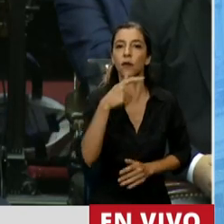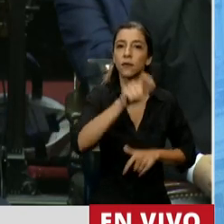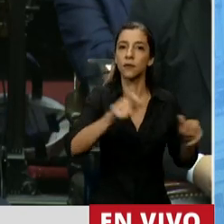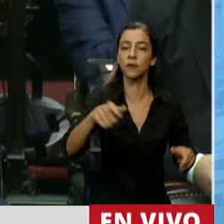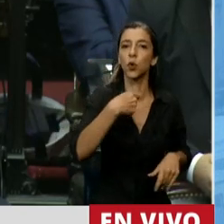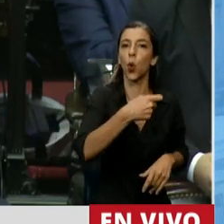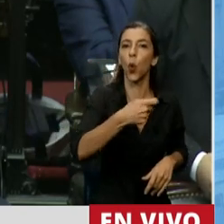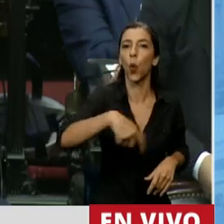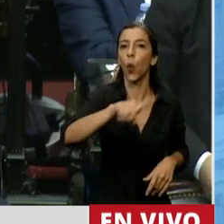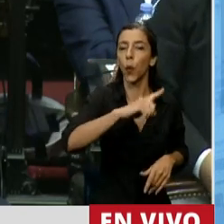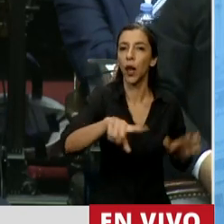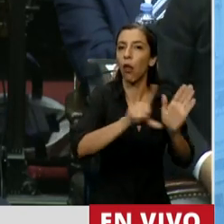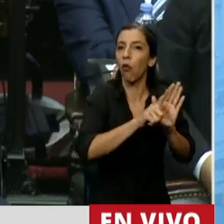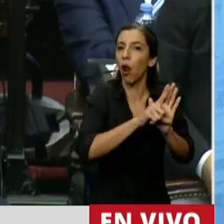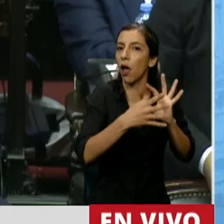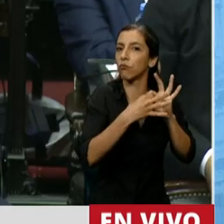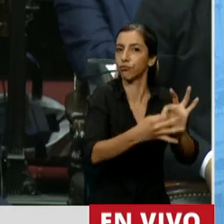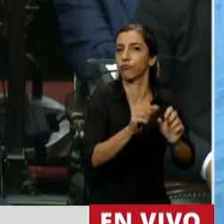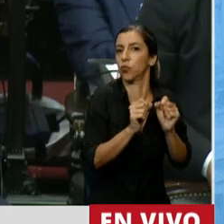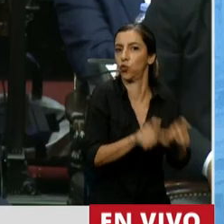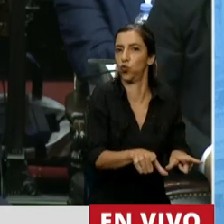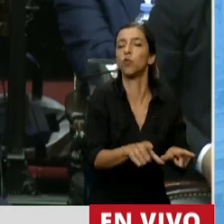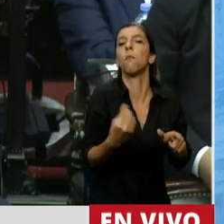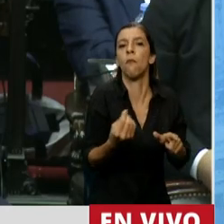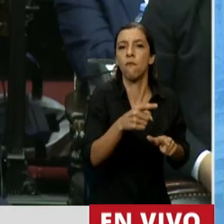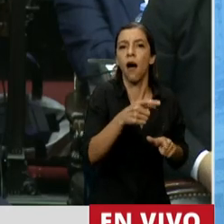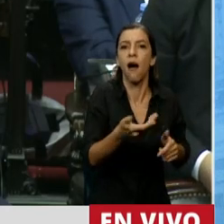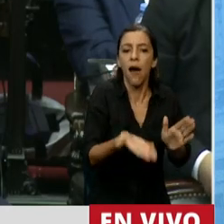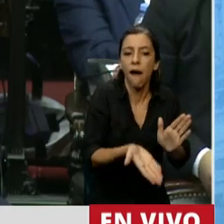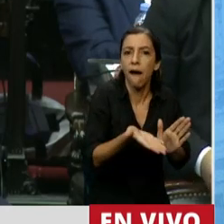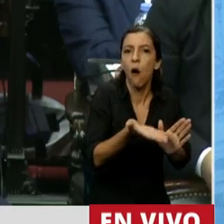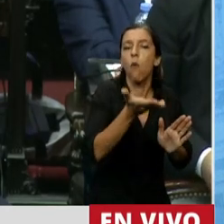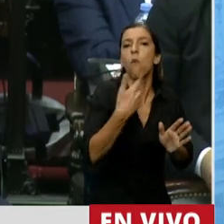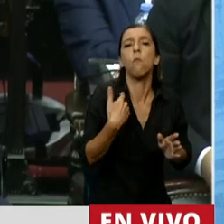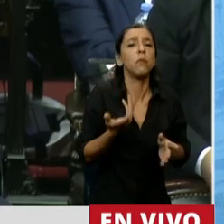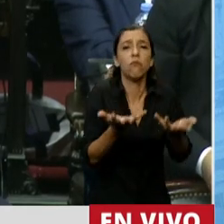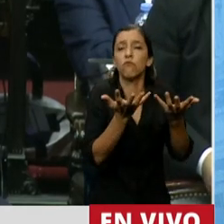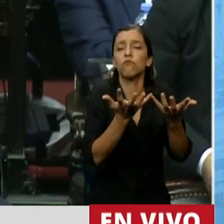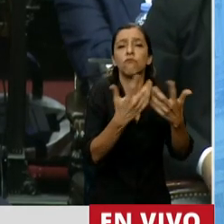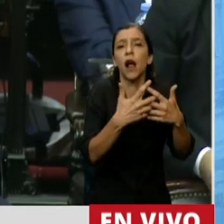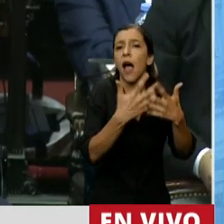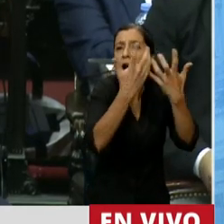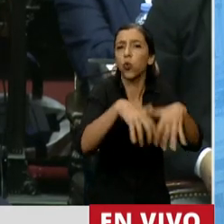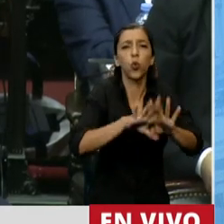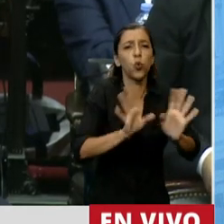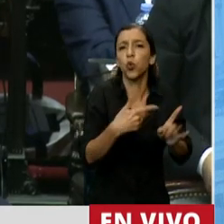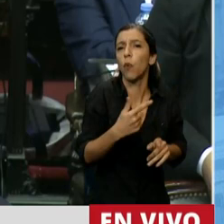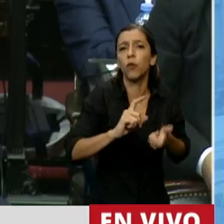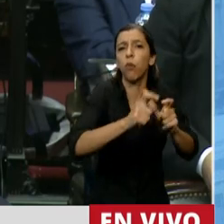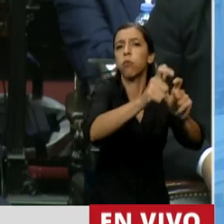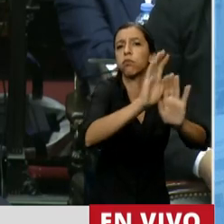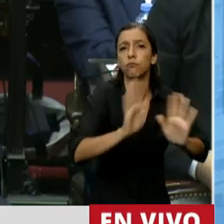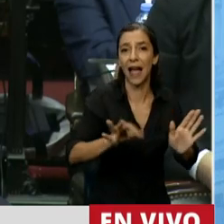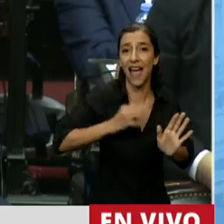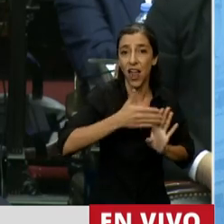tengan una ley que le asegure aumentos automáticos previsibles a lo largo del